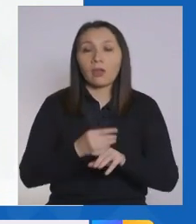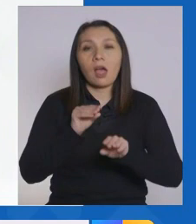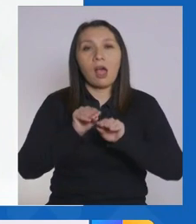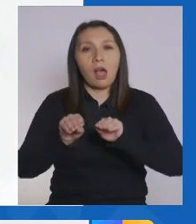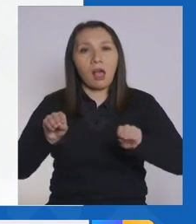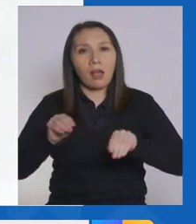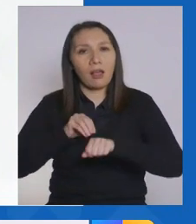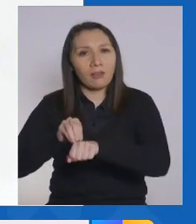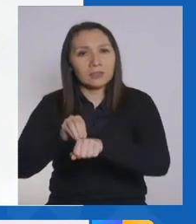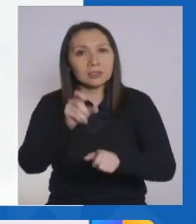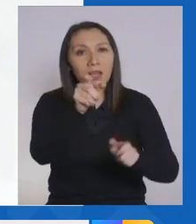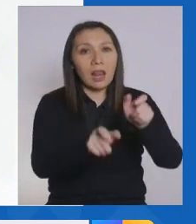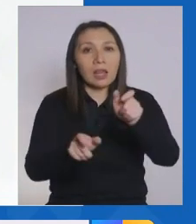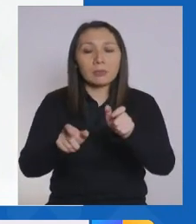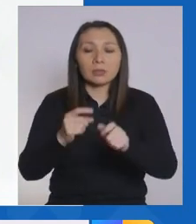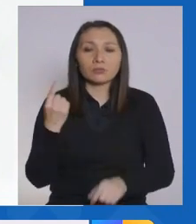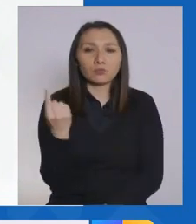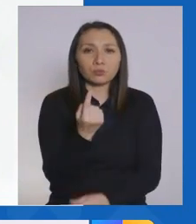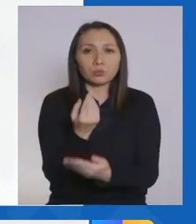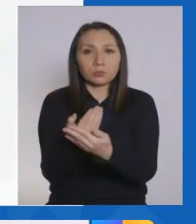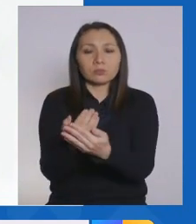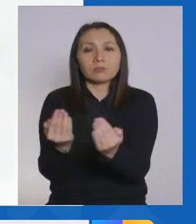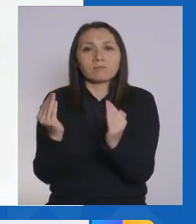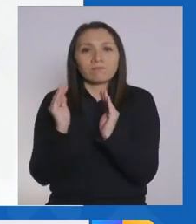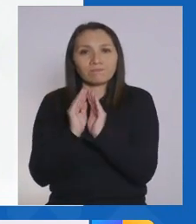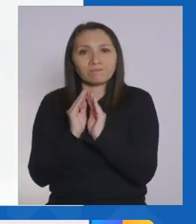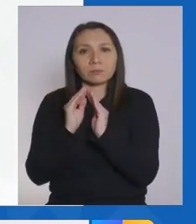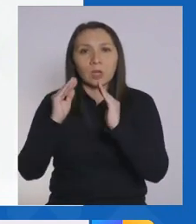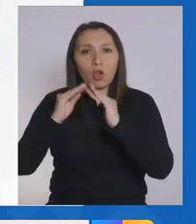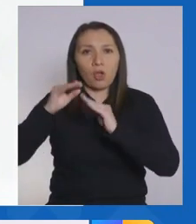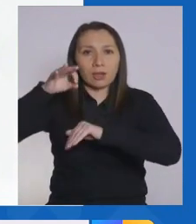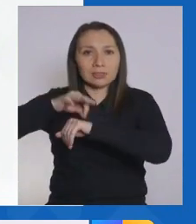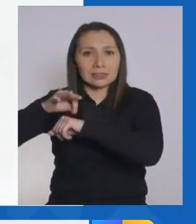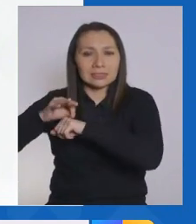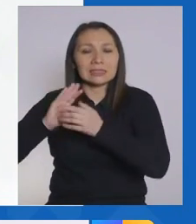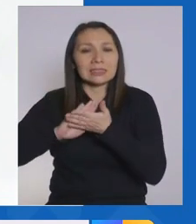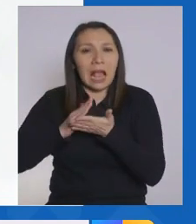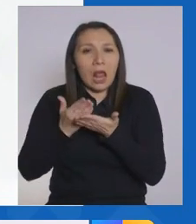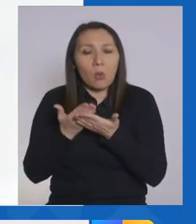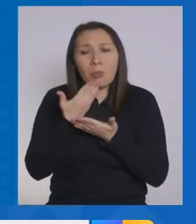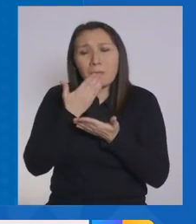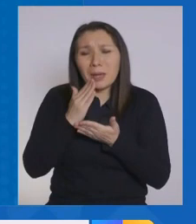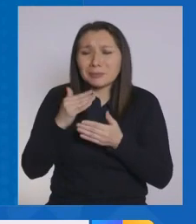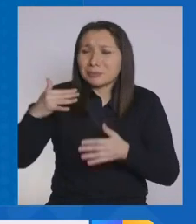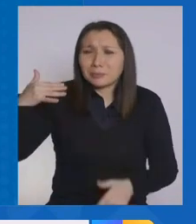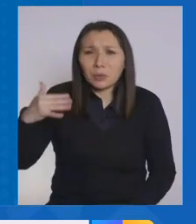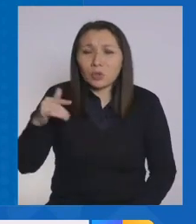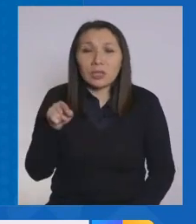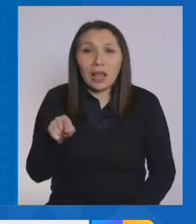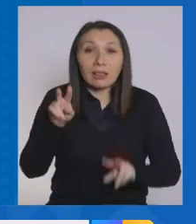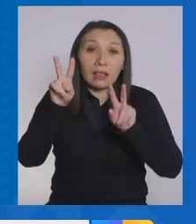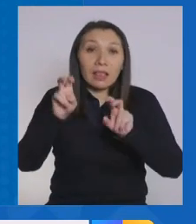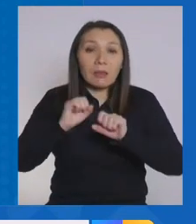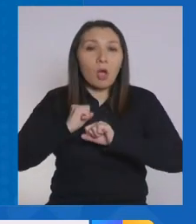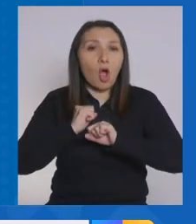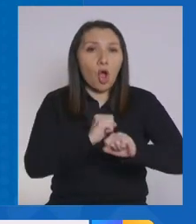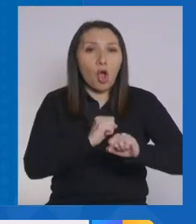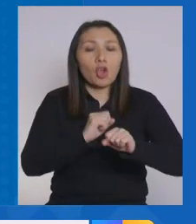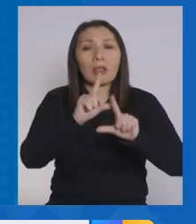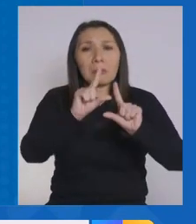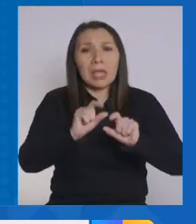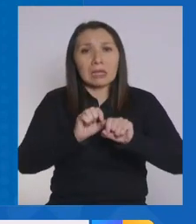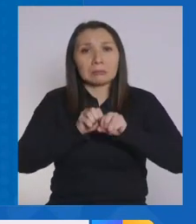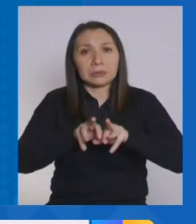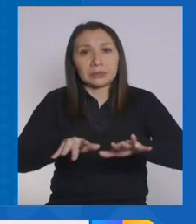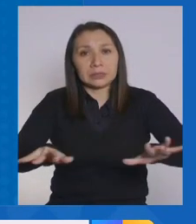hacer un llamado para que las personas se aíslen en residencias sanitarias. Es uno de los pilares más importantes para frenar esta pandemia,